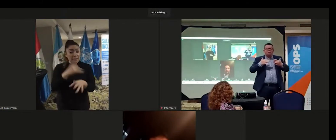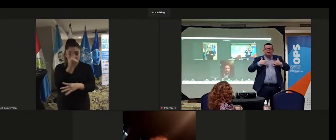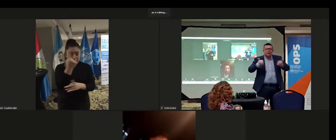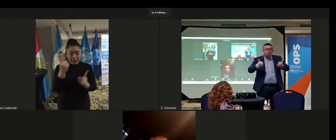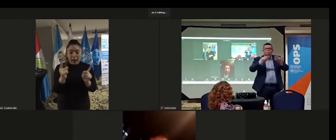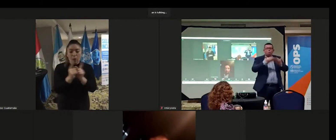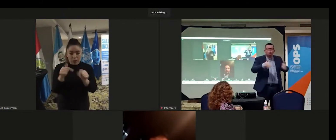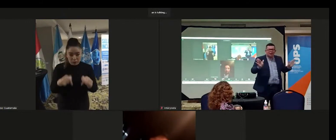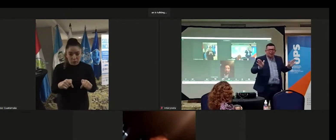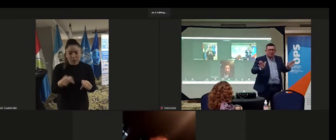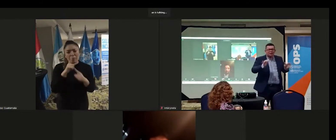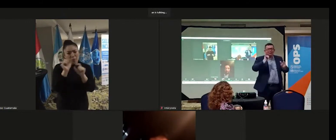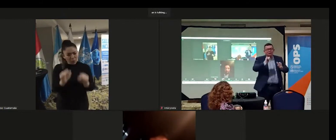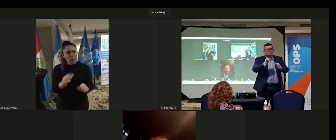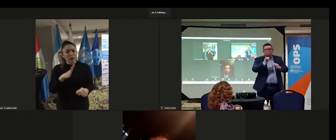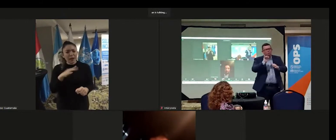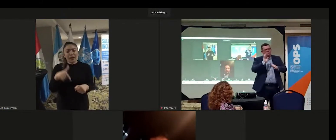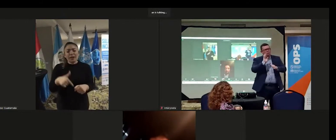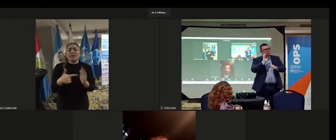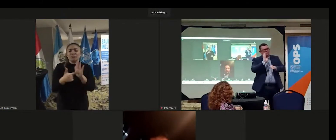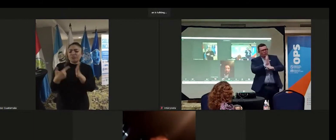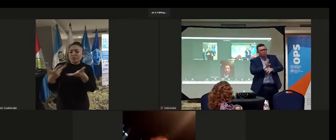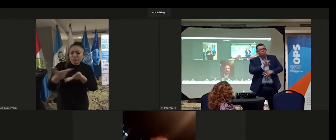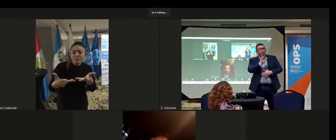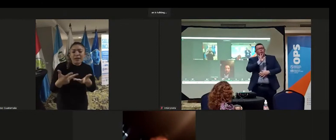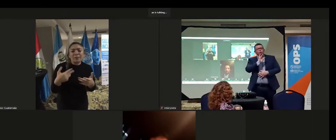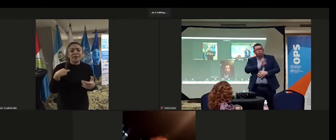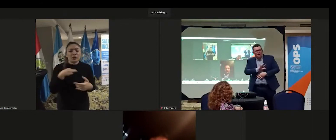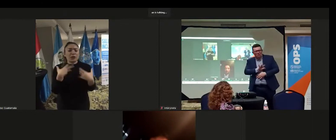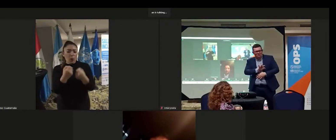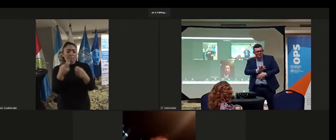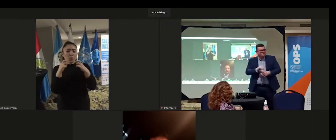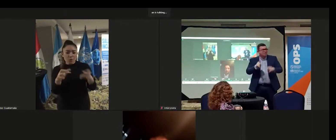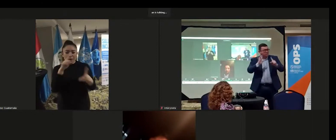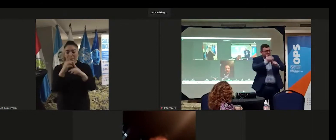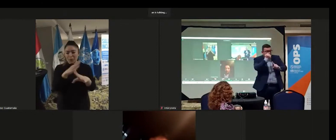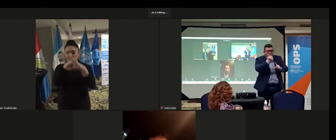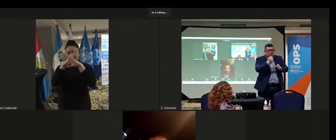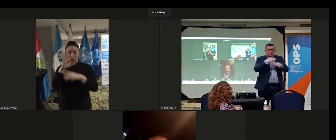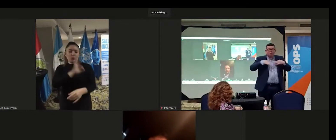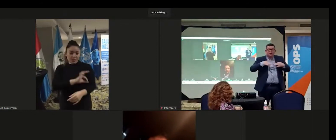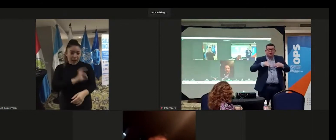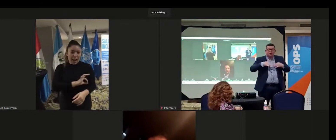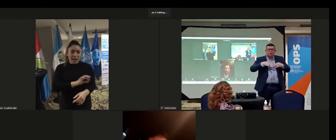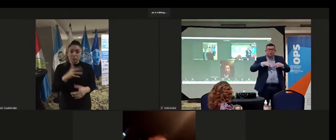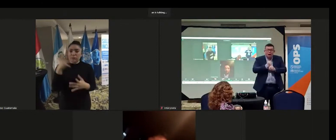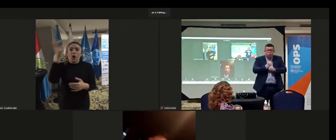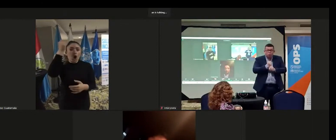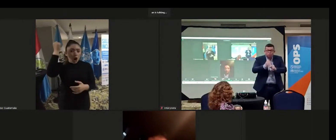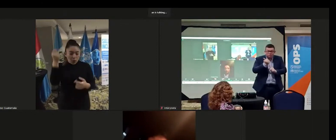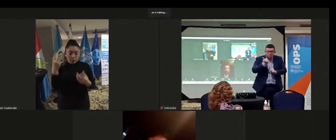encuentro. Pudimos tener también encuentros con el Ministerio de Salud Pública y Protección Social, y fue un logro